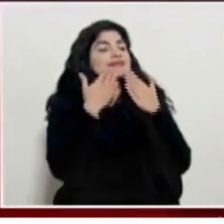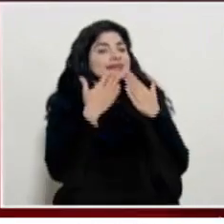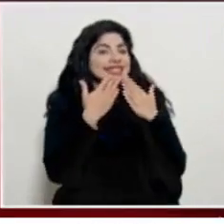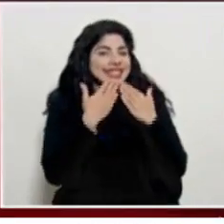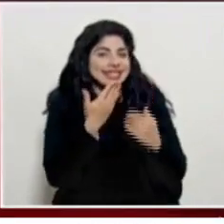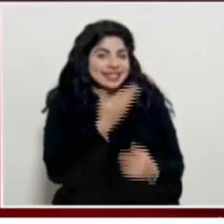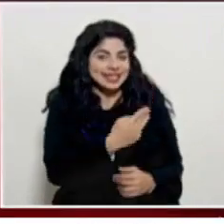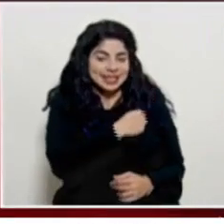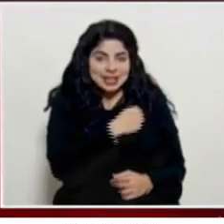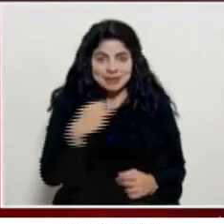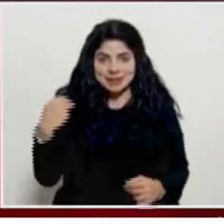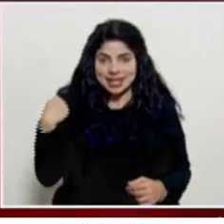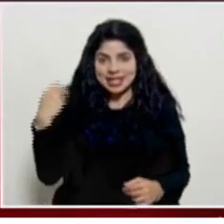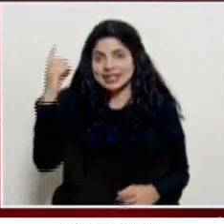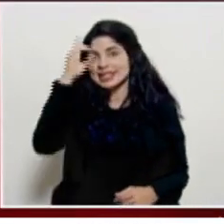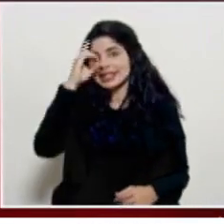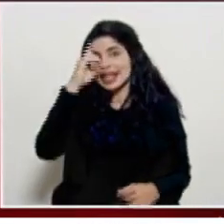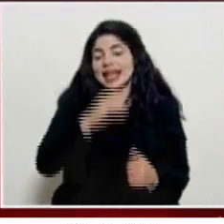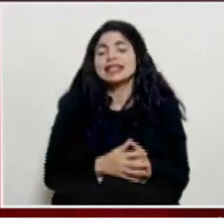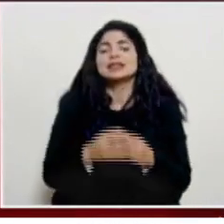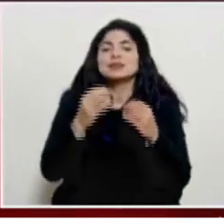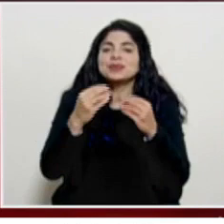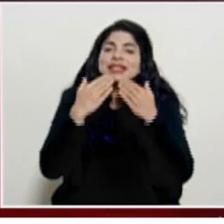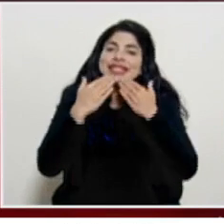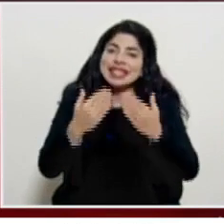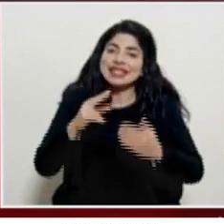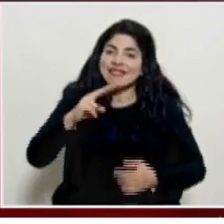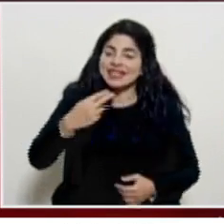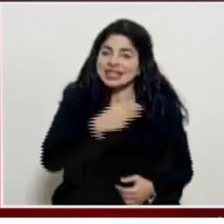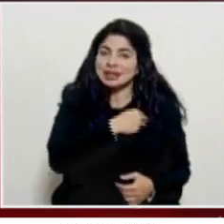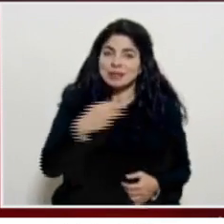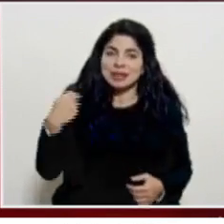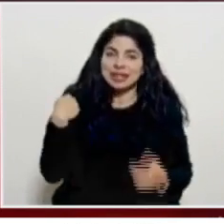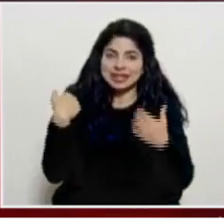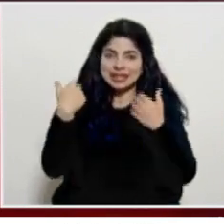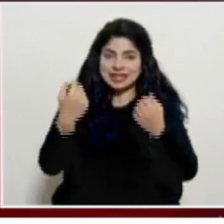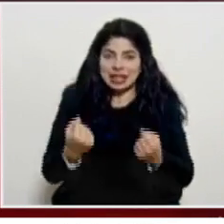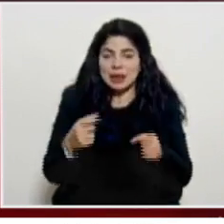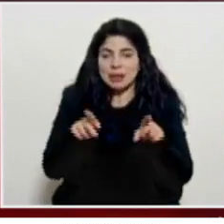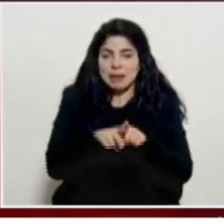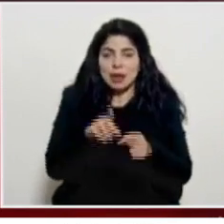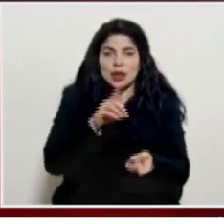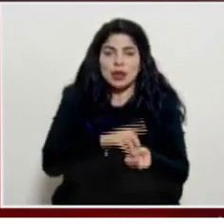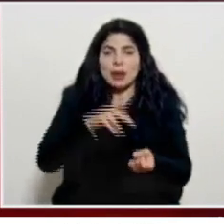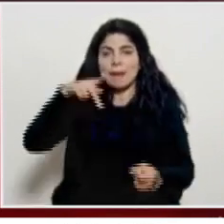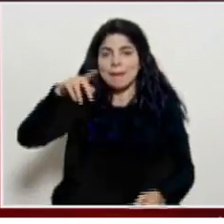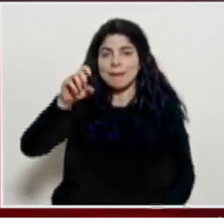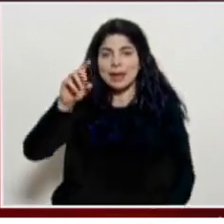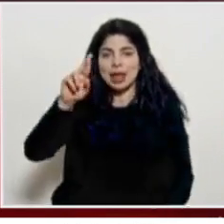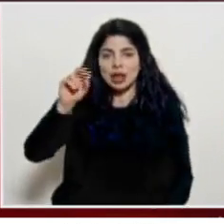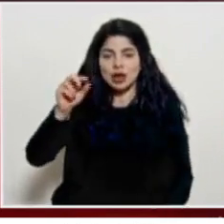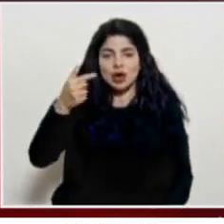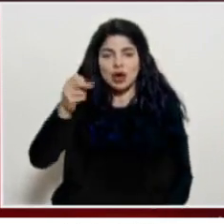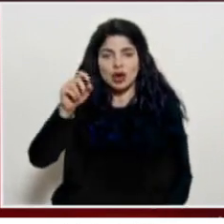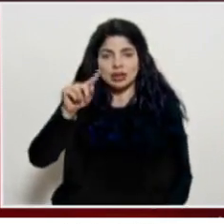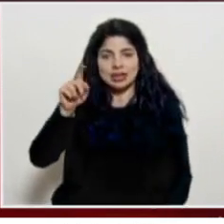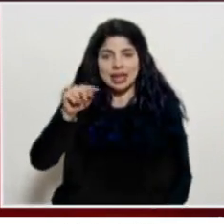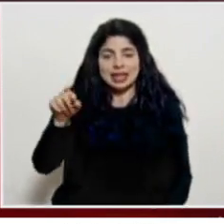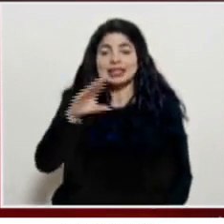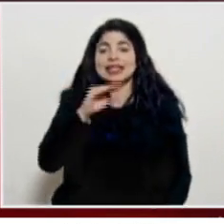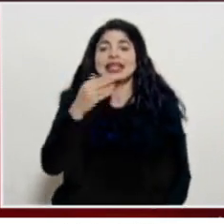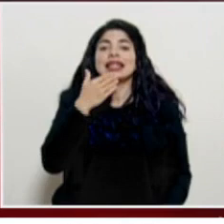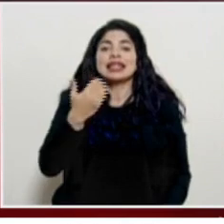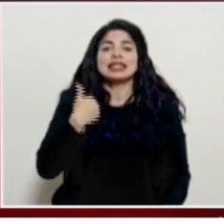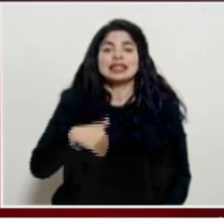gracias ministro Salas muchísimas gracias al viceministro de salud también al doctor Pedro González y gracias al señor